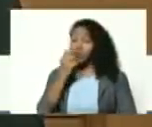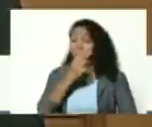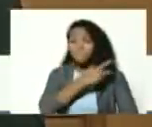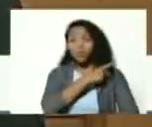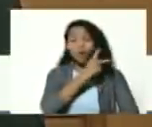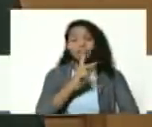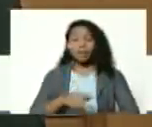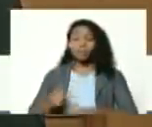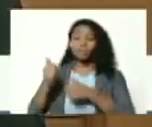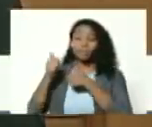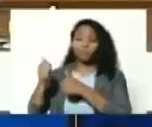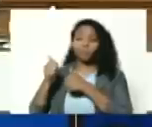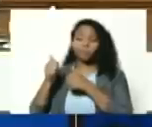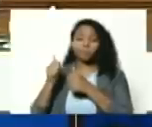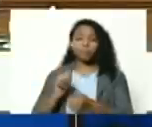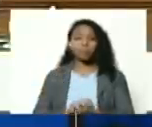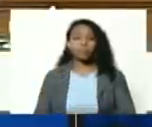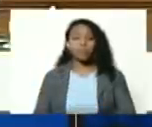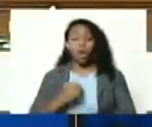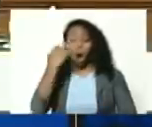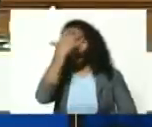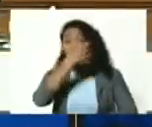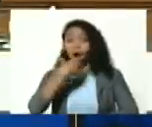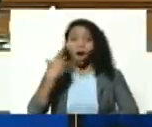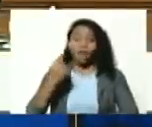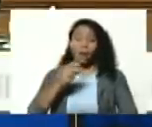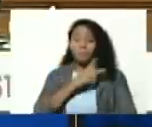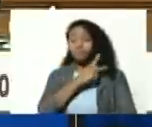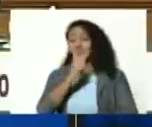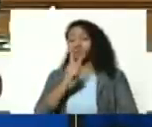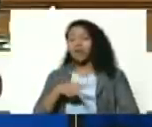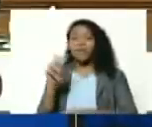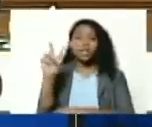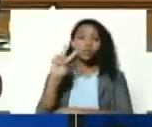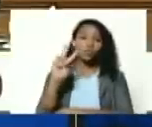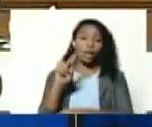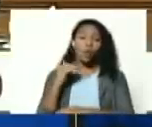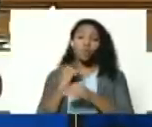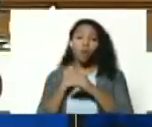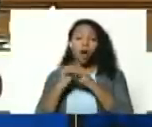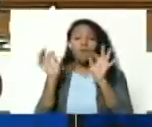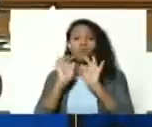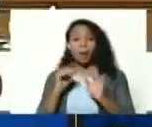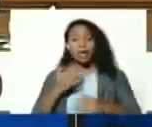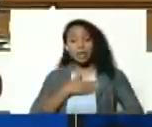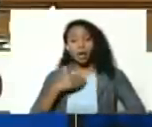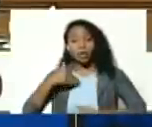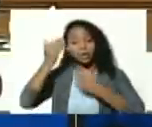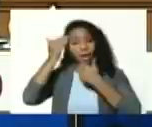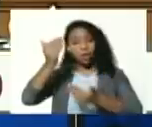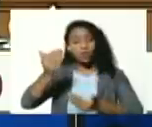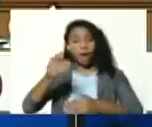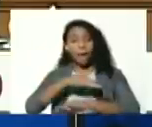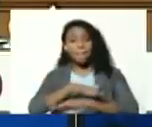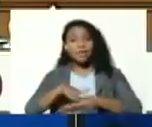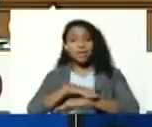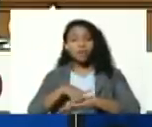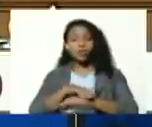buen poeta joven poeta venezolano igualmente quiero saludar al ministro